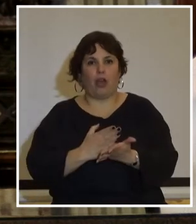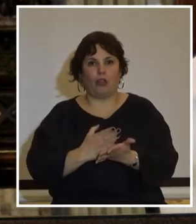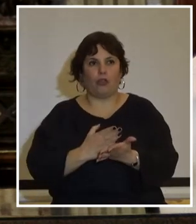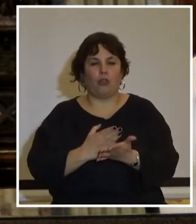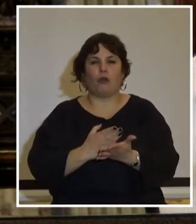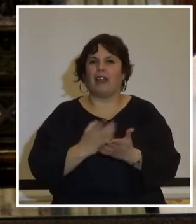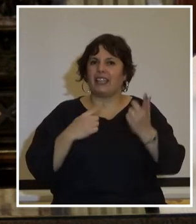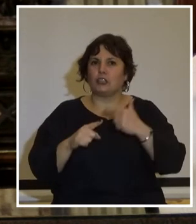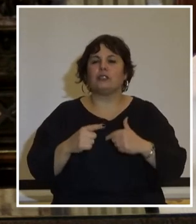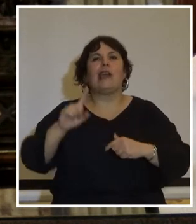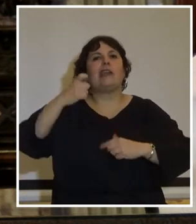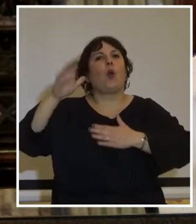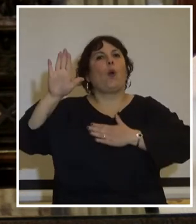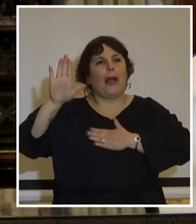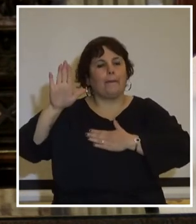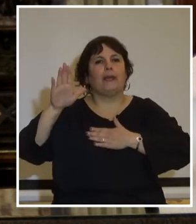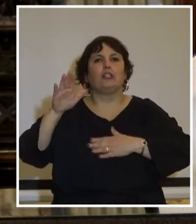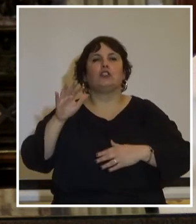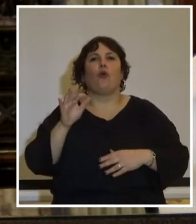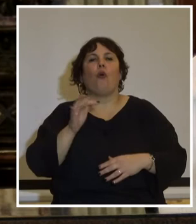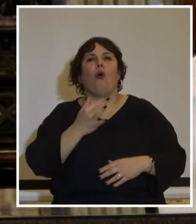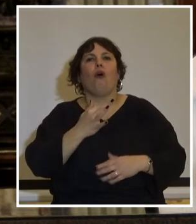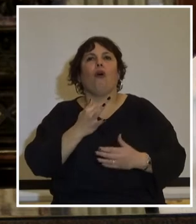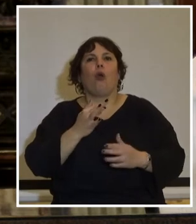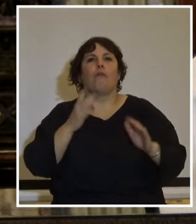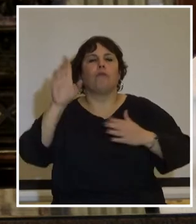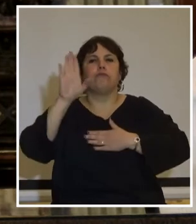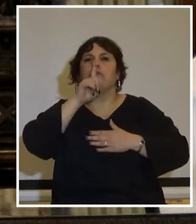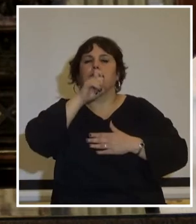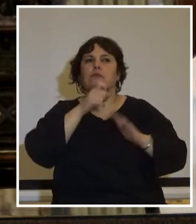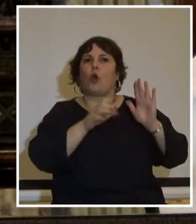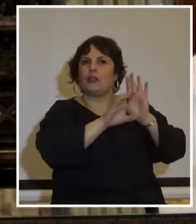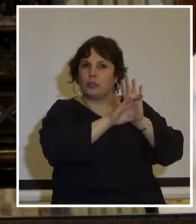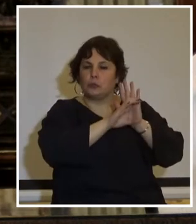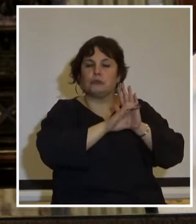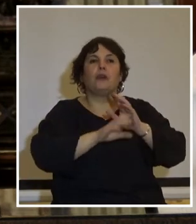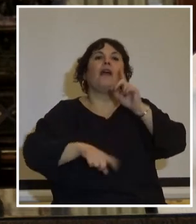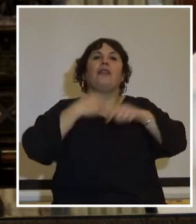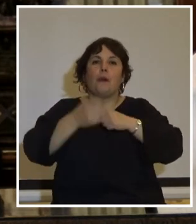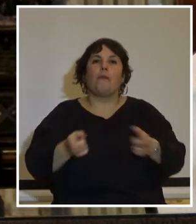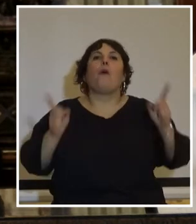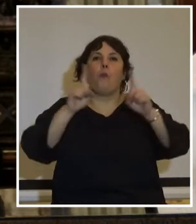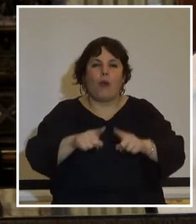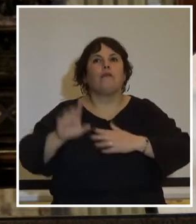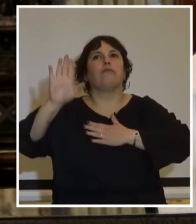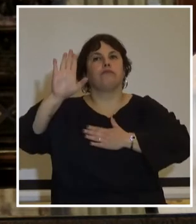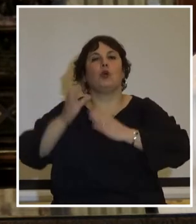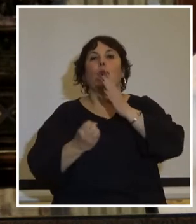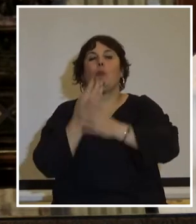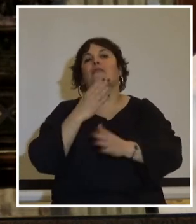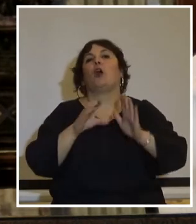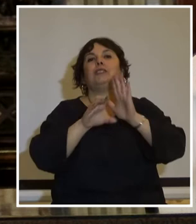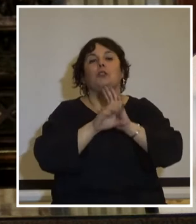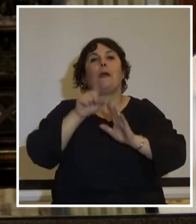rompiendo su juramento de fidelidad a la Constitución vigente. Cuando volvió a jurar fidelidad a la nueva Constitución del año